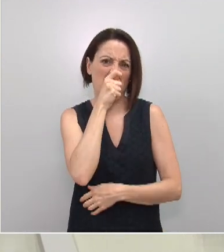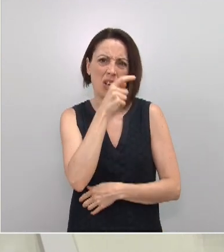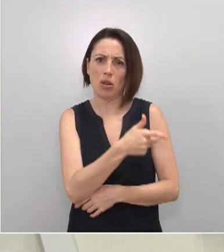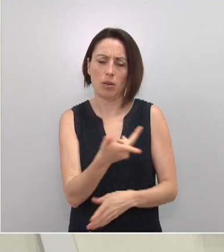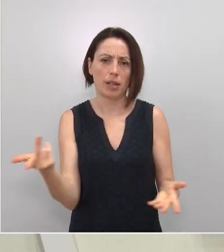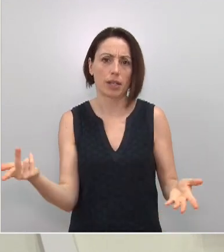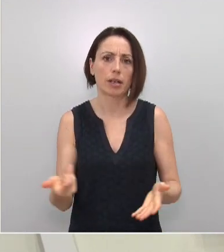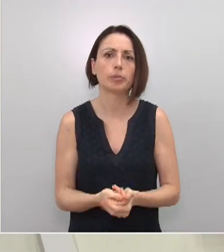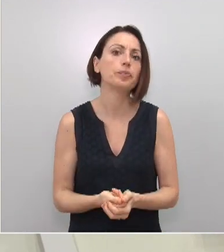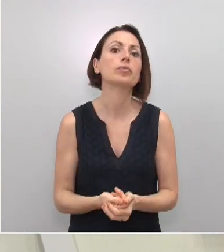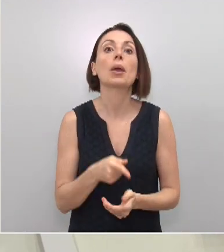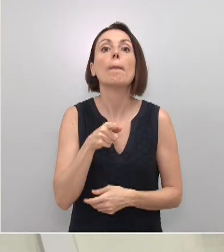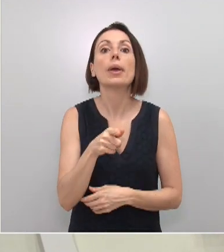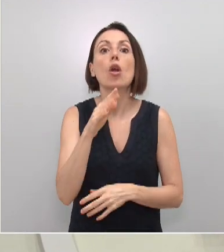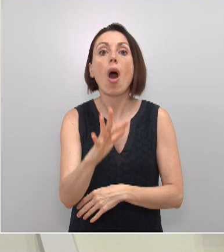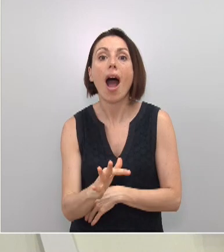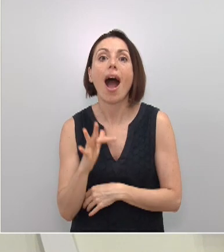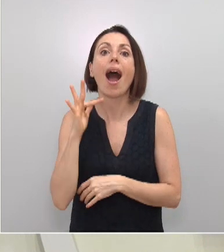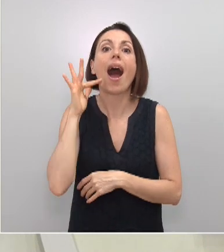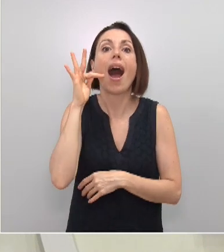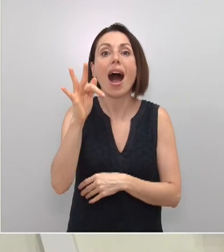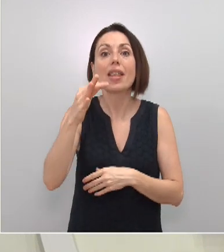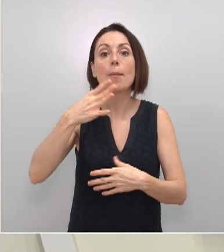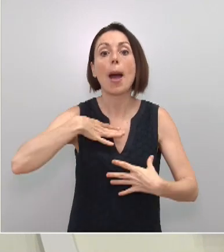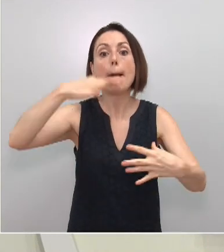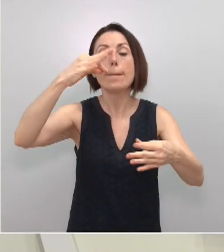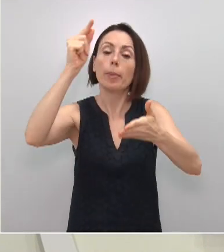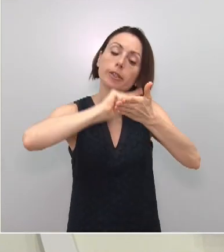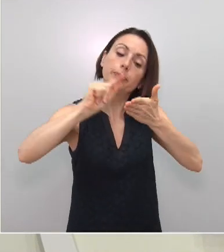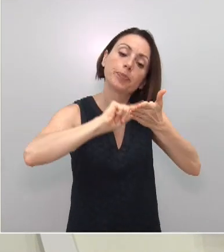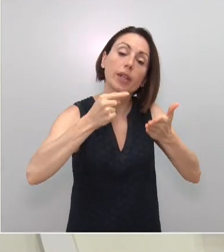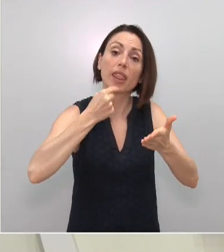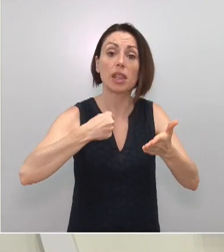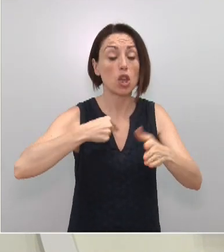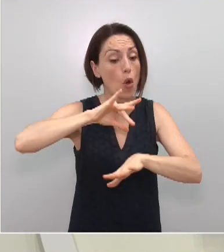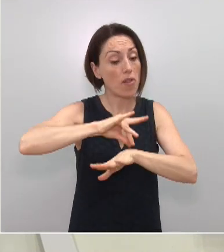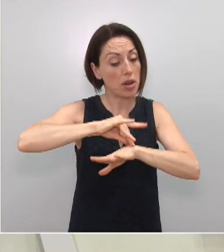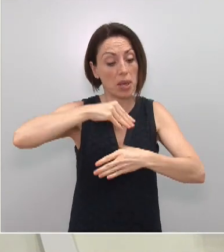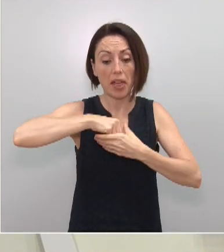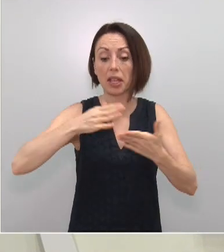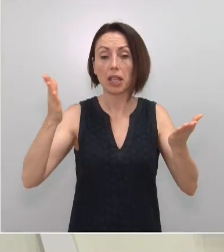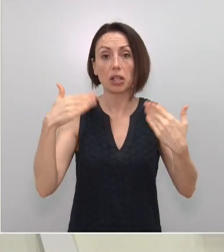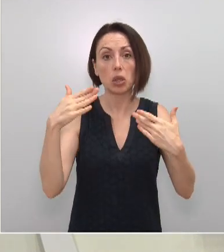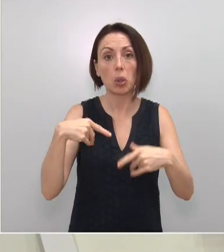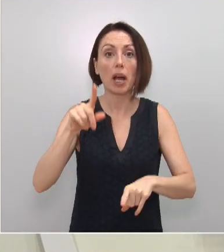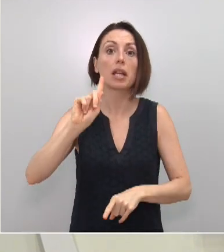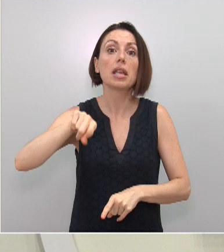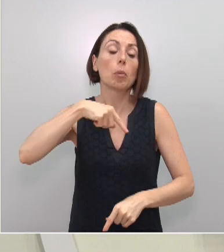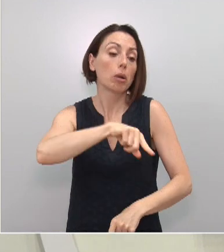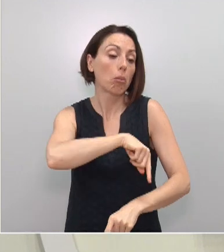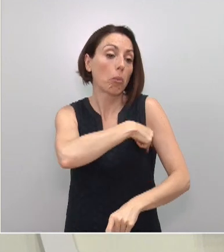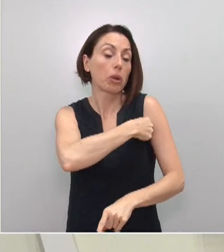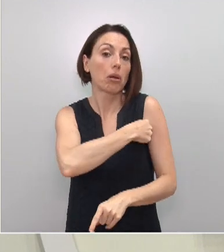maturo. Pero a esto se suma rellenar un papel diciendo que no se tiene la enfermedad y una toma de temperatura que es algo